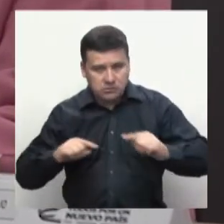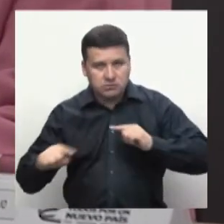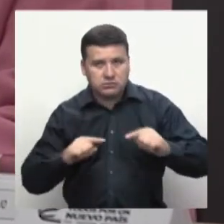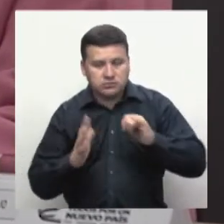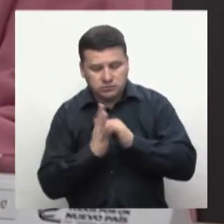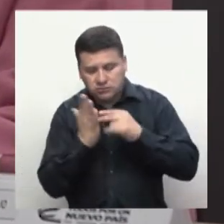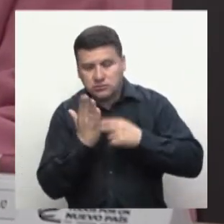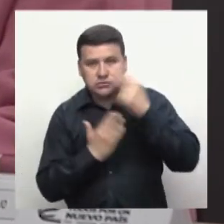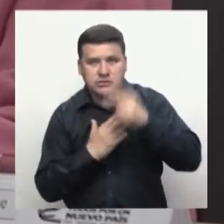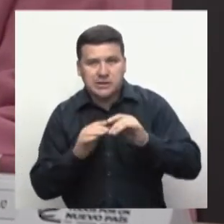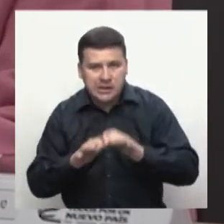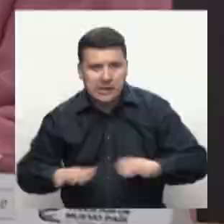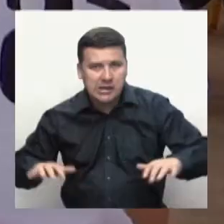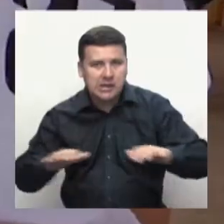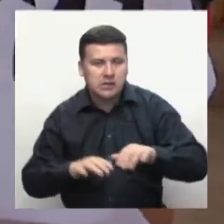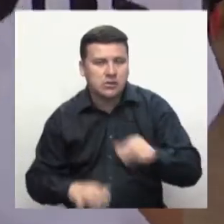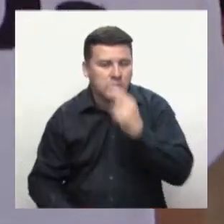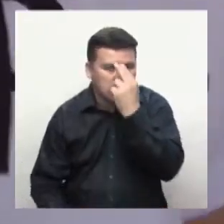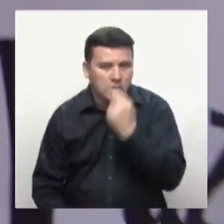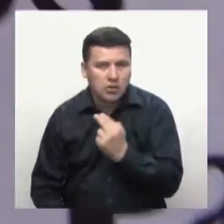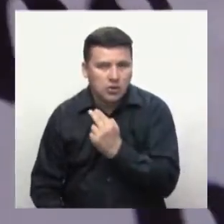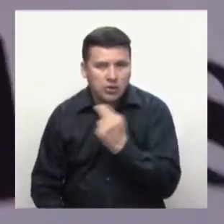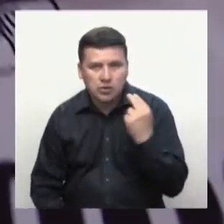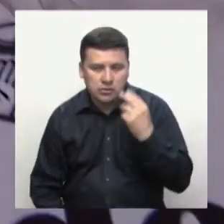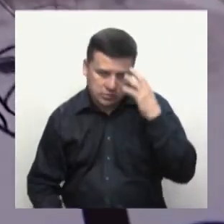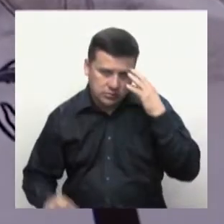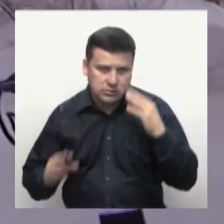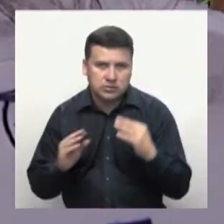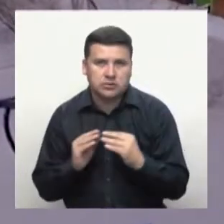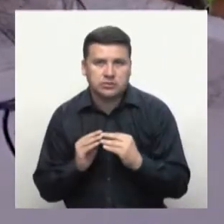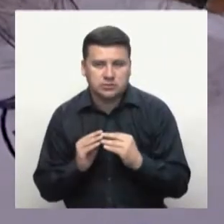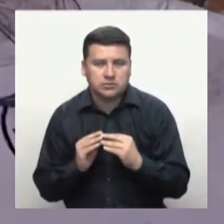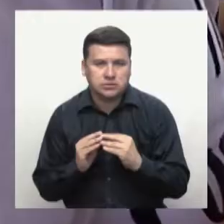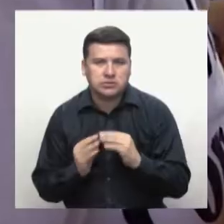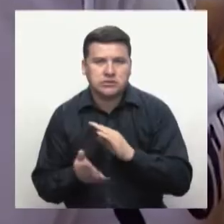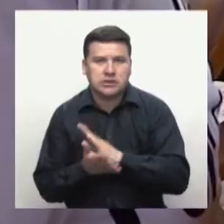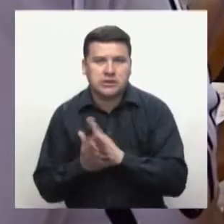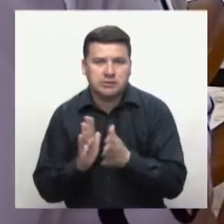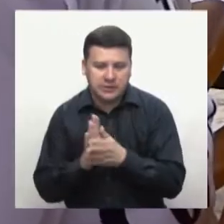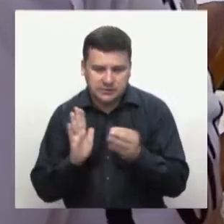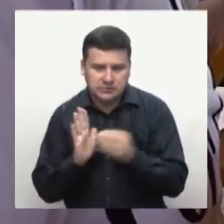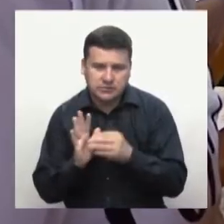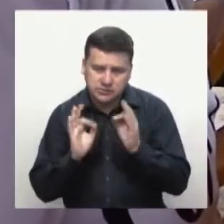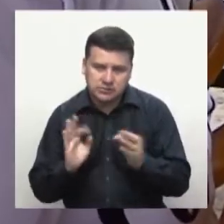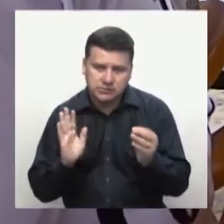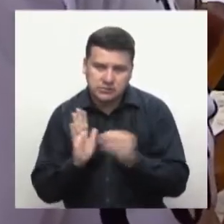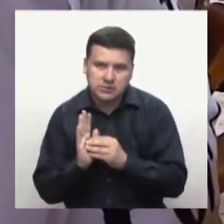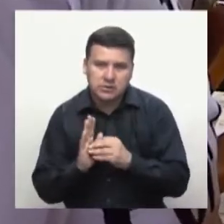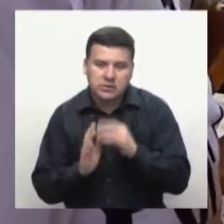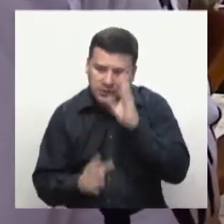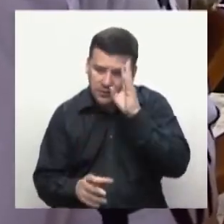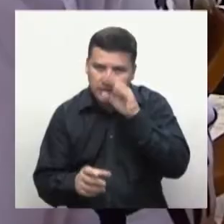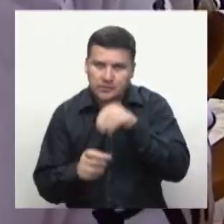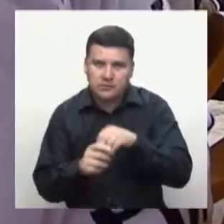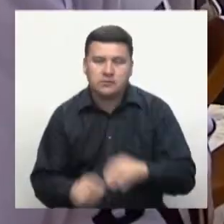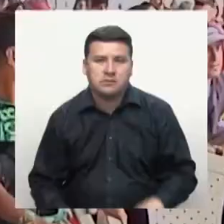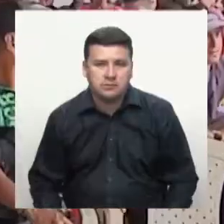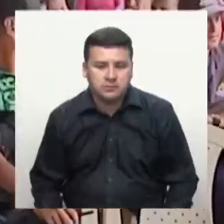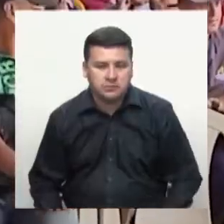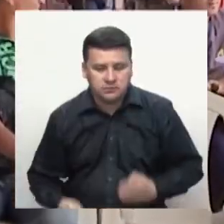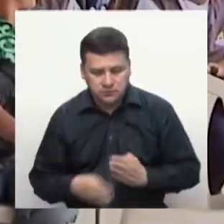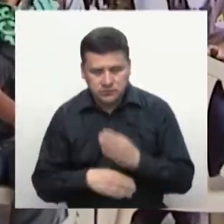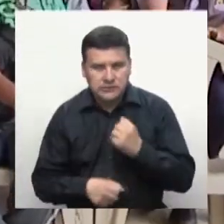y asegurar que se lleve a cabo a través del trabajo decente y diálogo social, priorizando, impulsando y